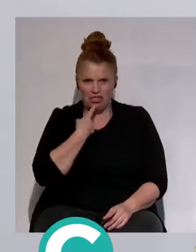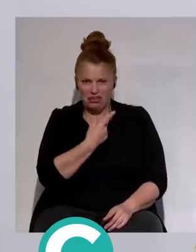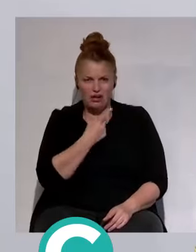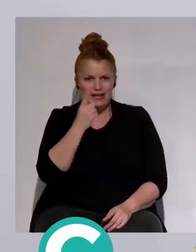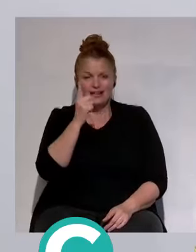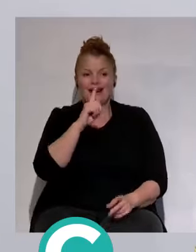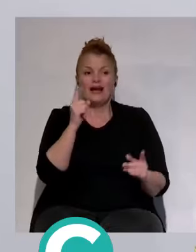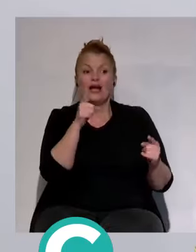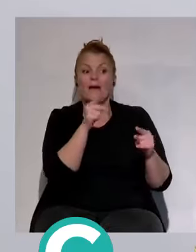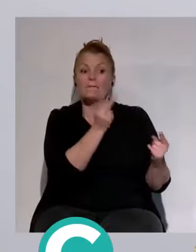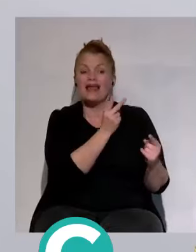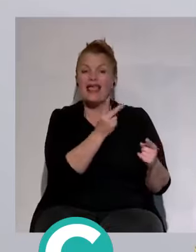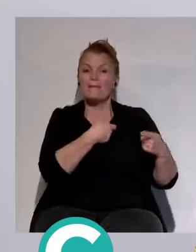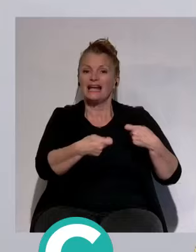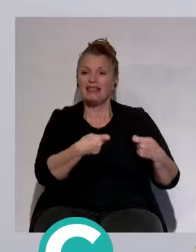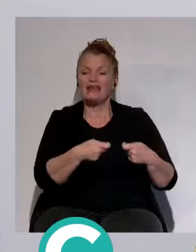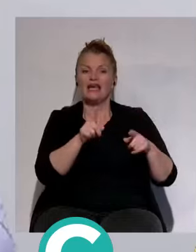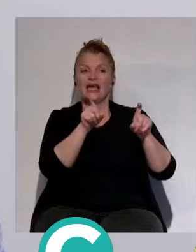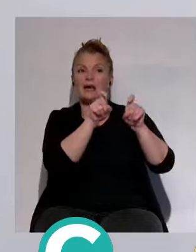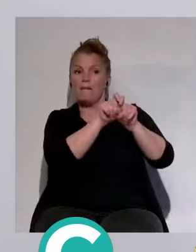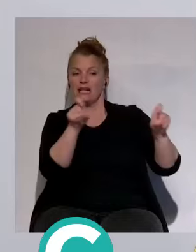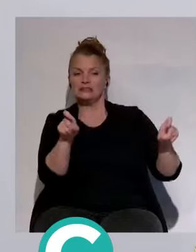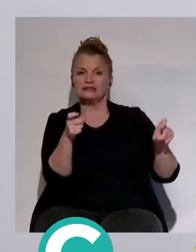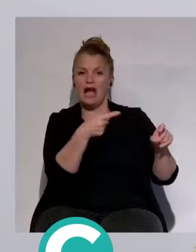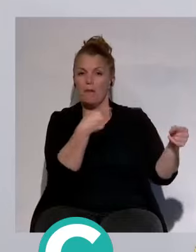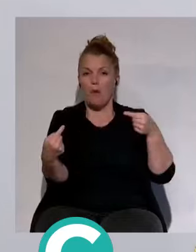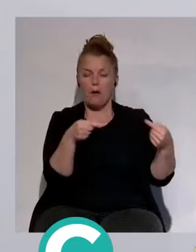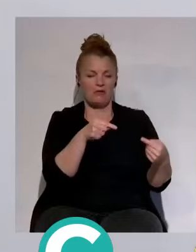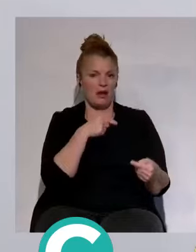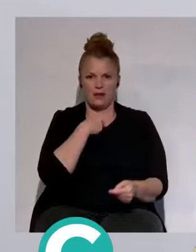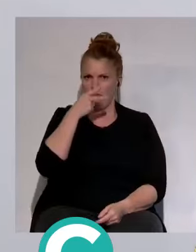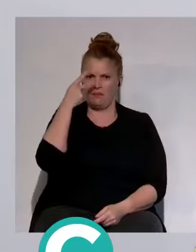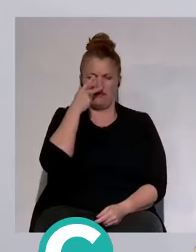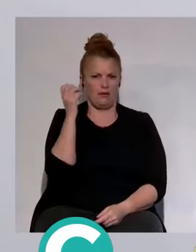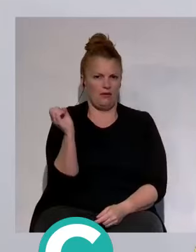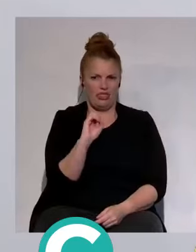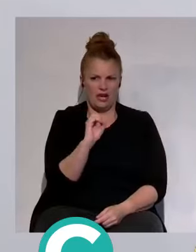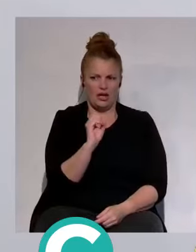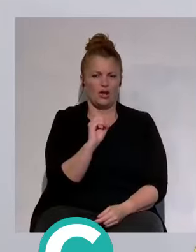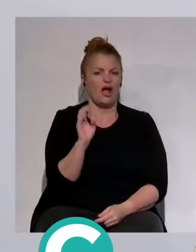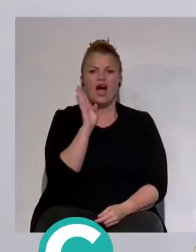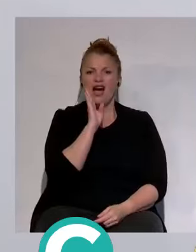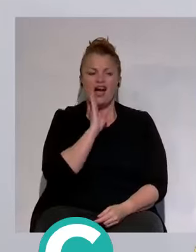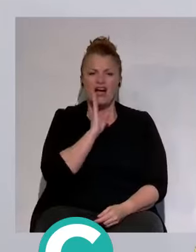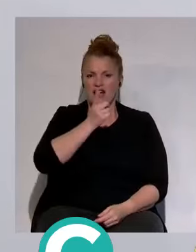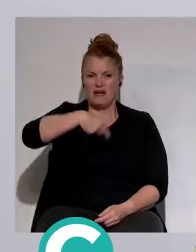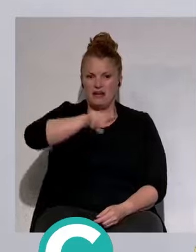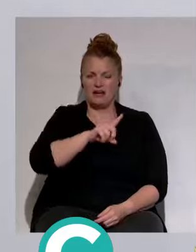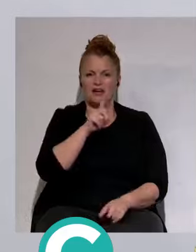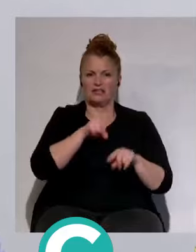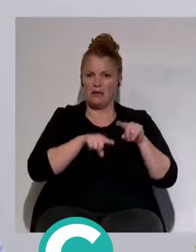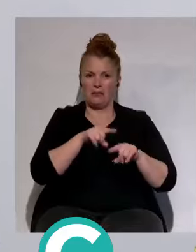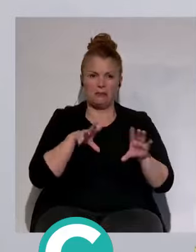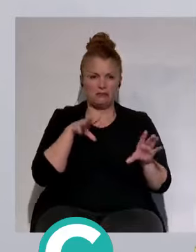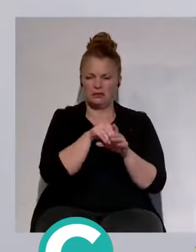mercantiles y societarias de Quique Pina, Manuel Vizcaíno, Rafael Contreras y está Ben Harbour también por ahí